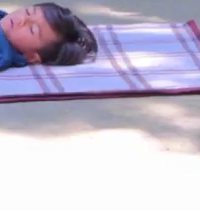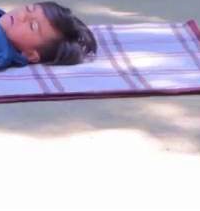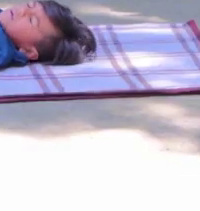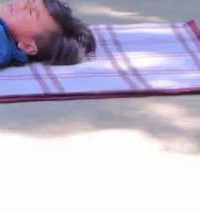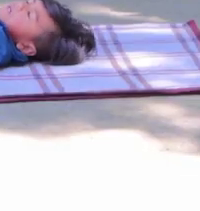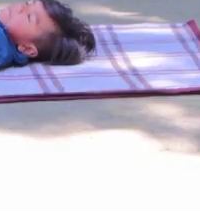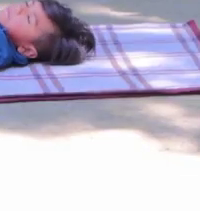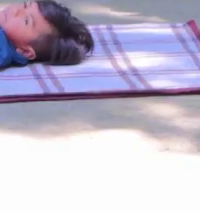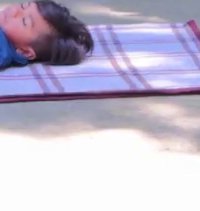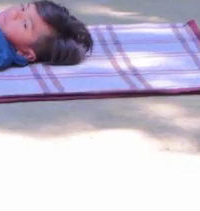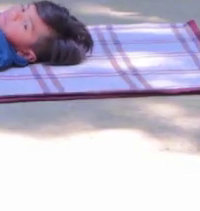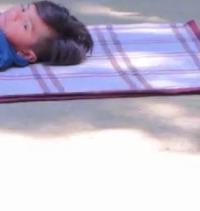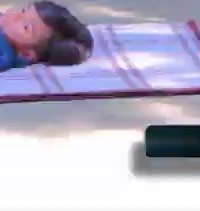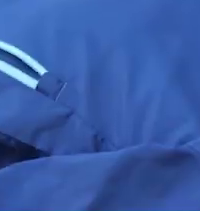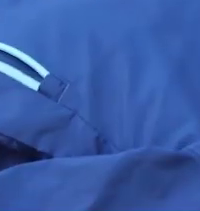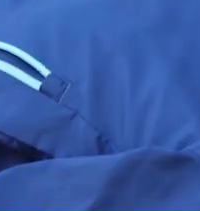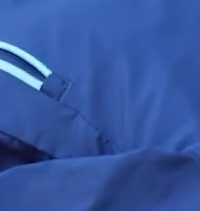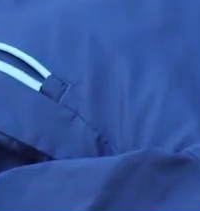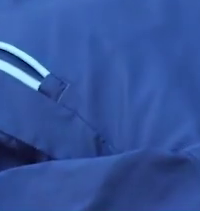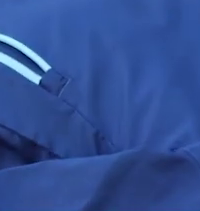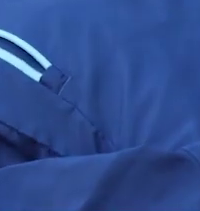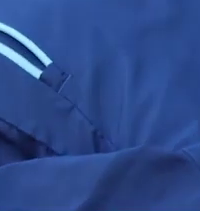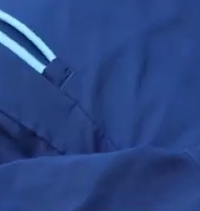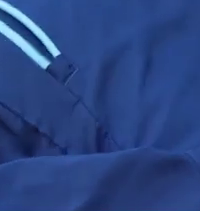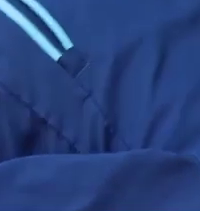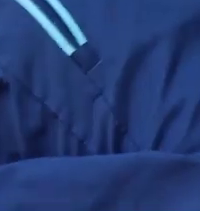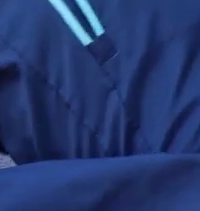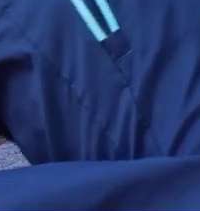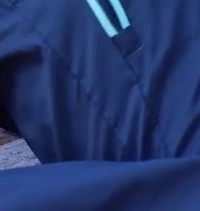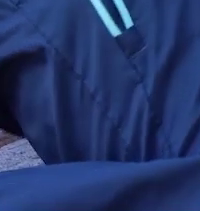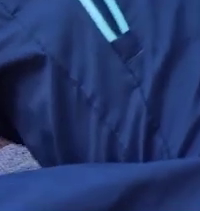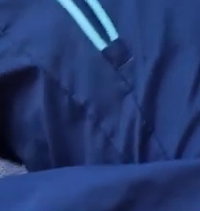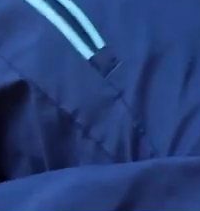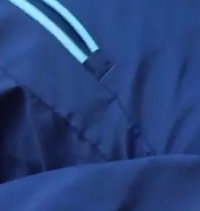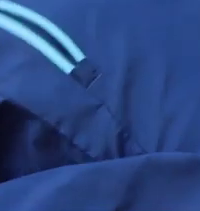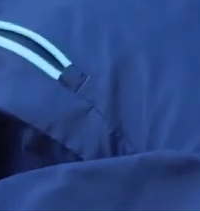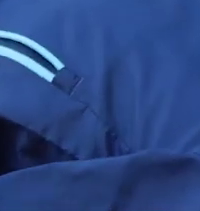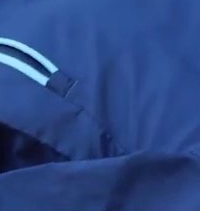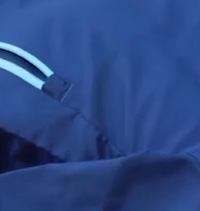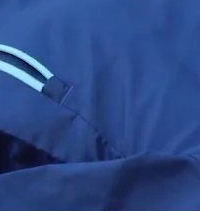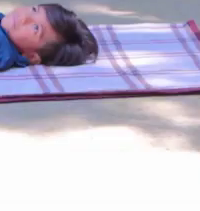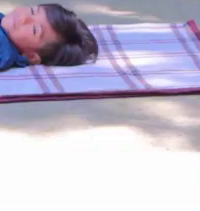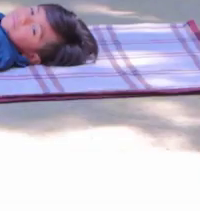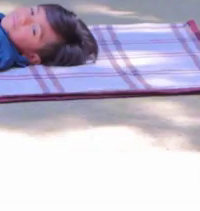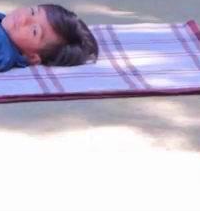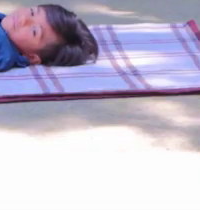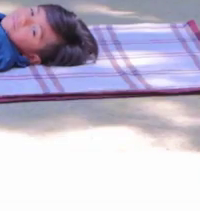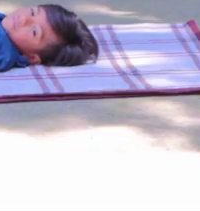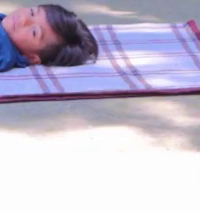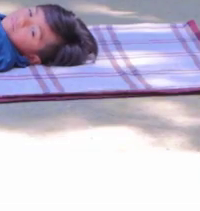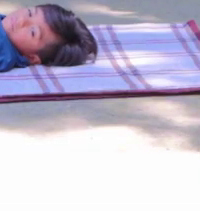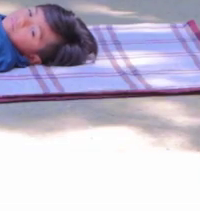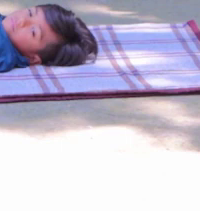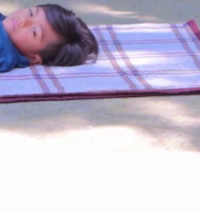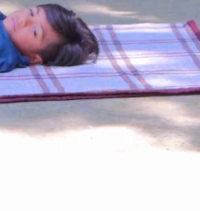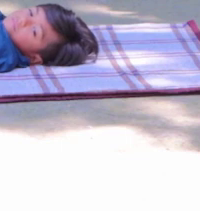Otro más. Bajamos. Subimos. Bajamos. Respirando.